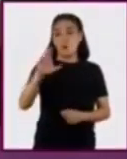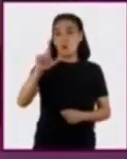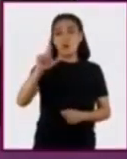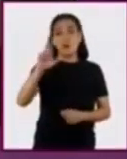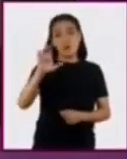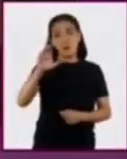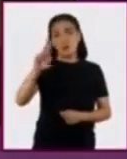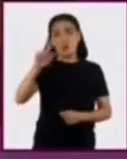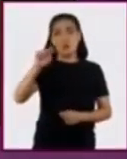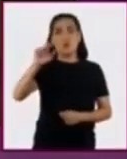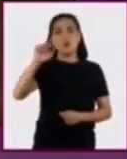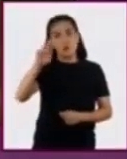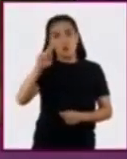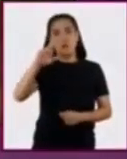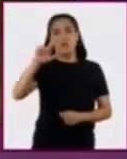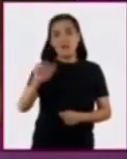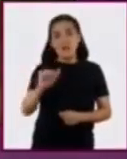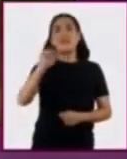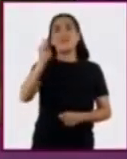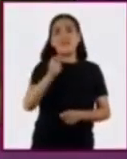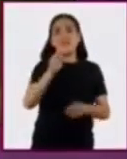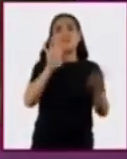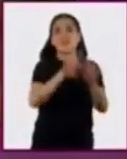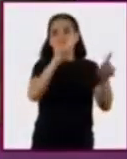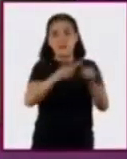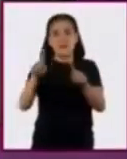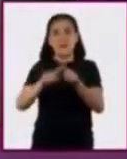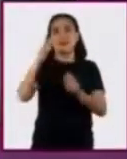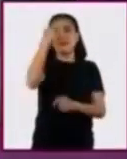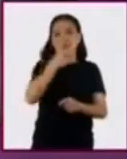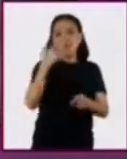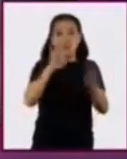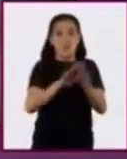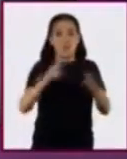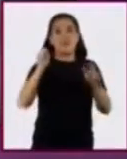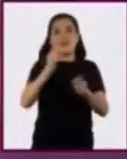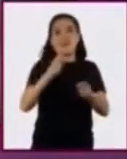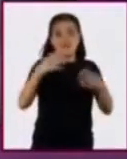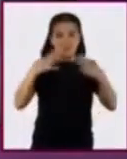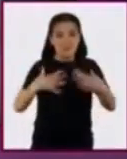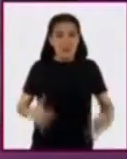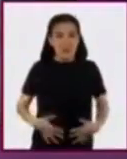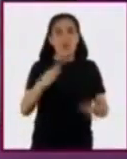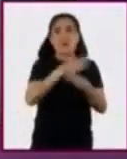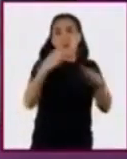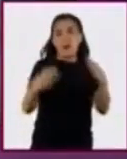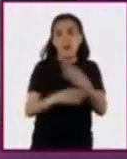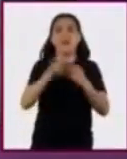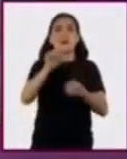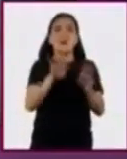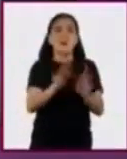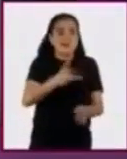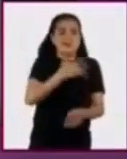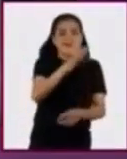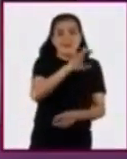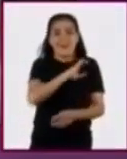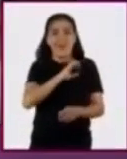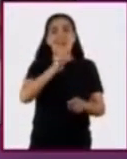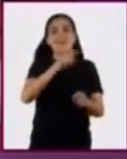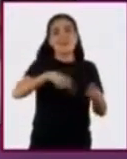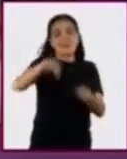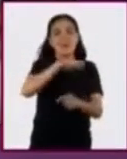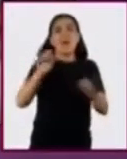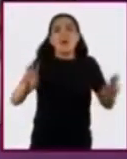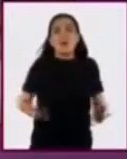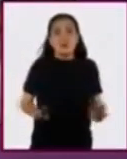es el conjunto de rasgos distintivos, materiales, intelectuales y afectivos que caracterizan